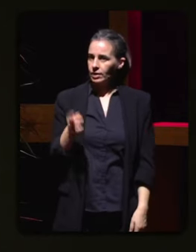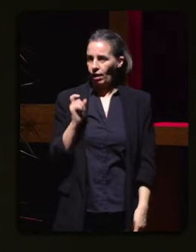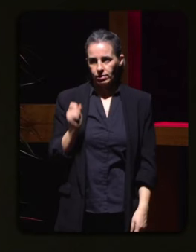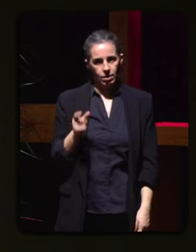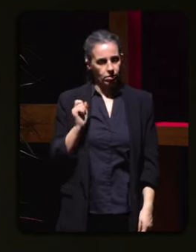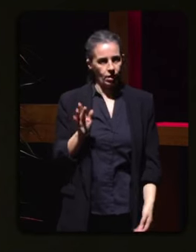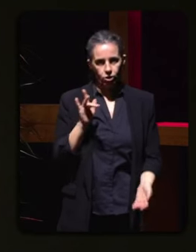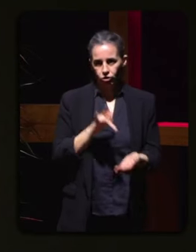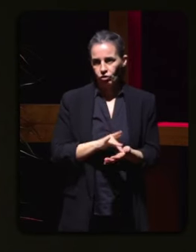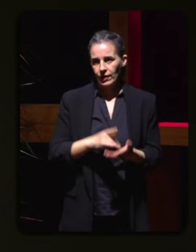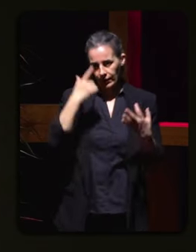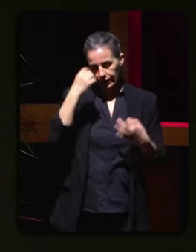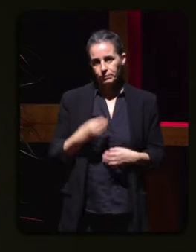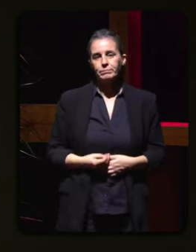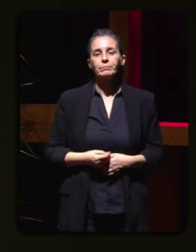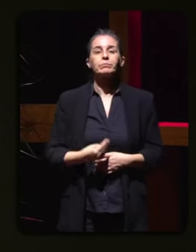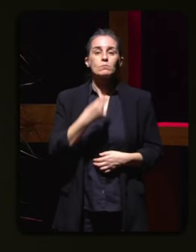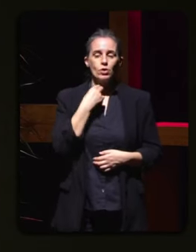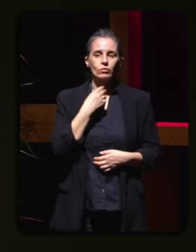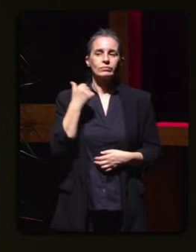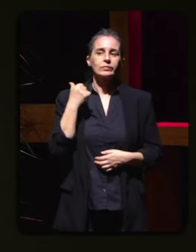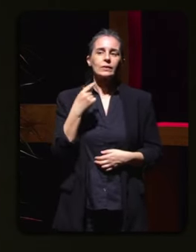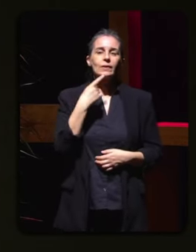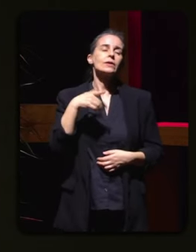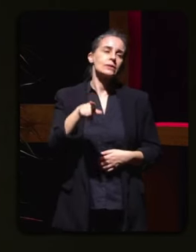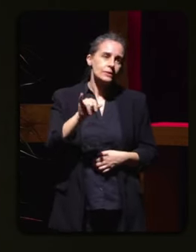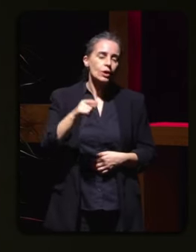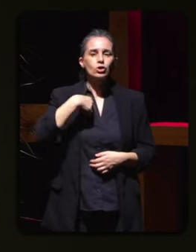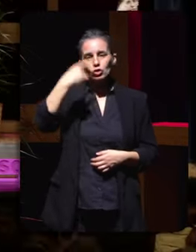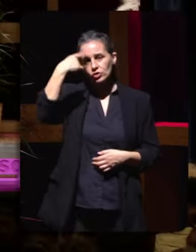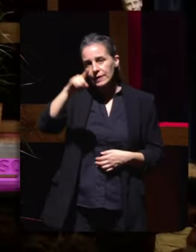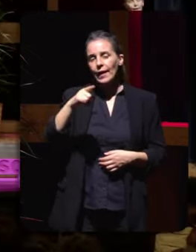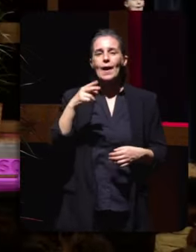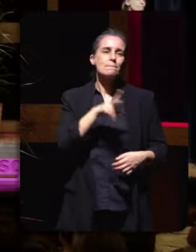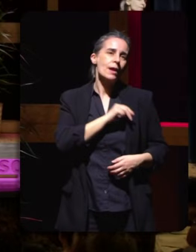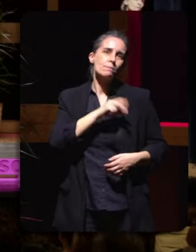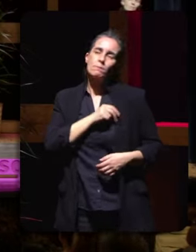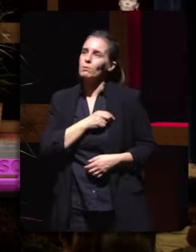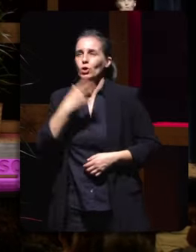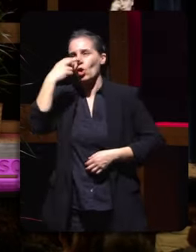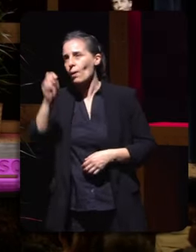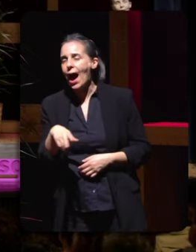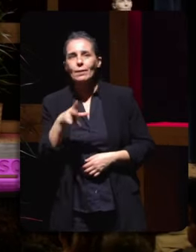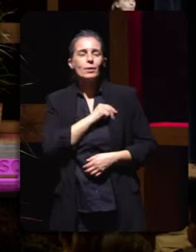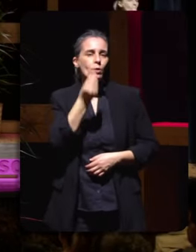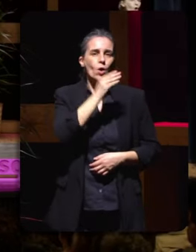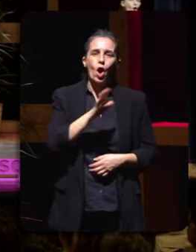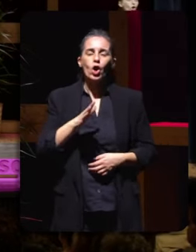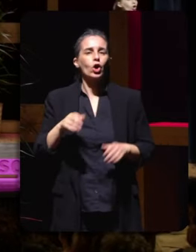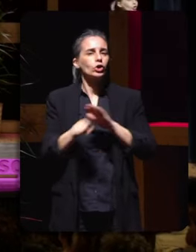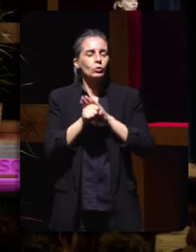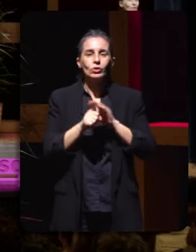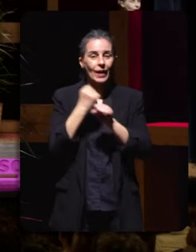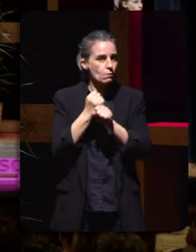eu xa sei xa sei que me diréis que os premios non son para tanto que o mellor premio é seguir trabajando que si que si lo que mola pasar por unha